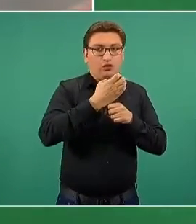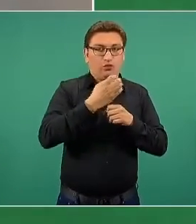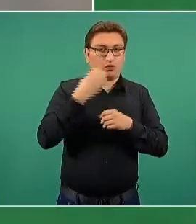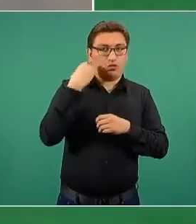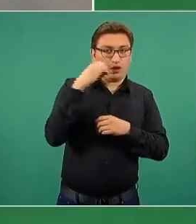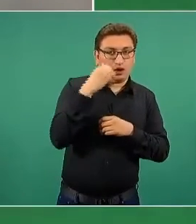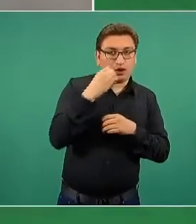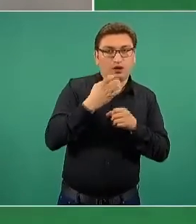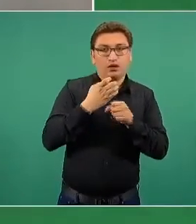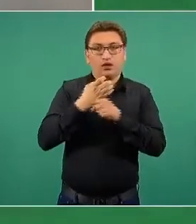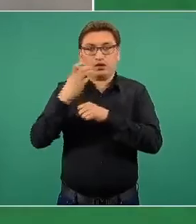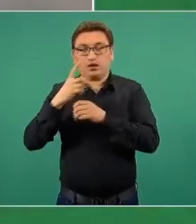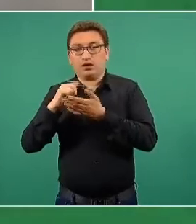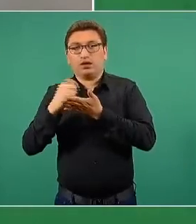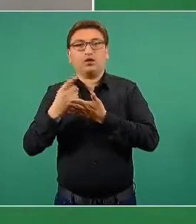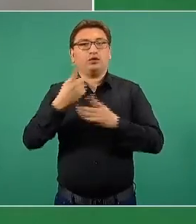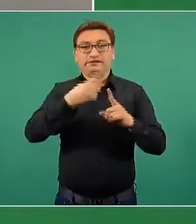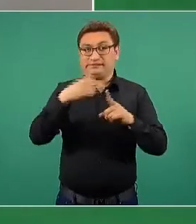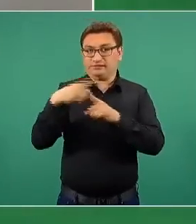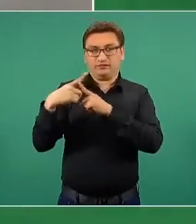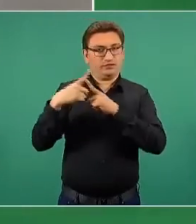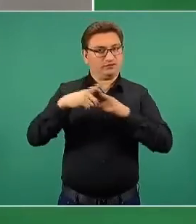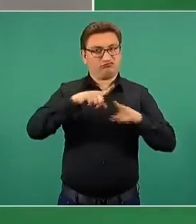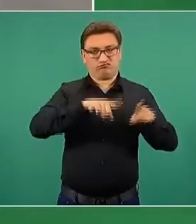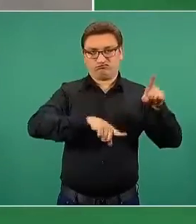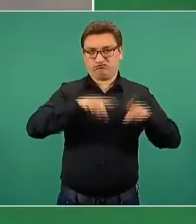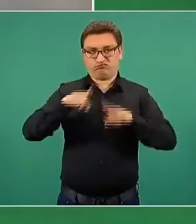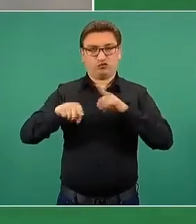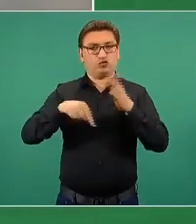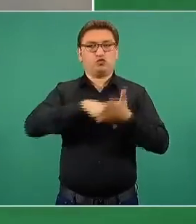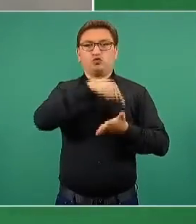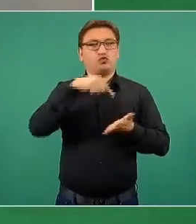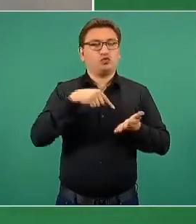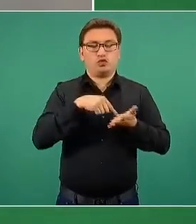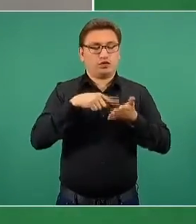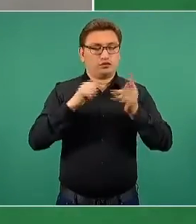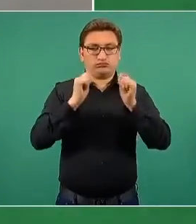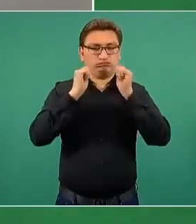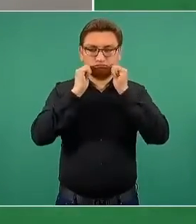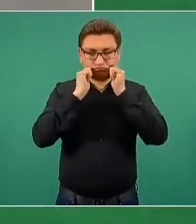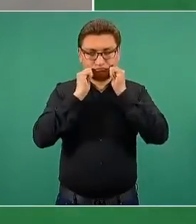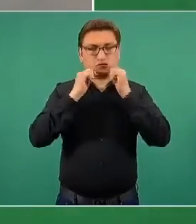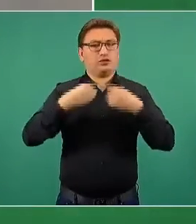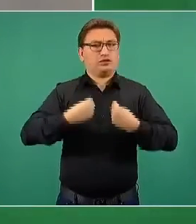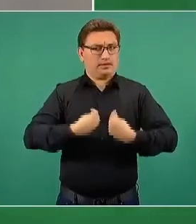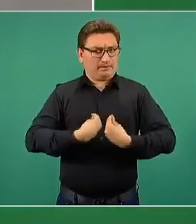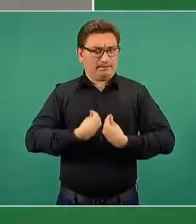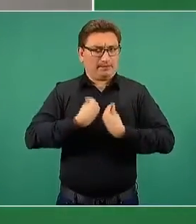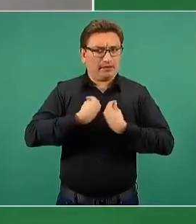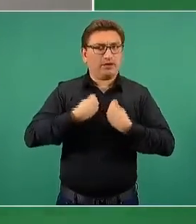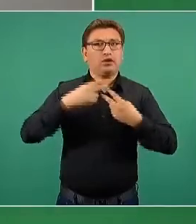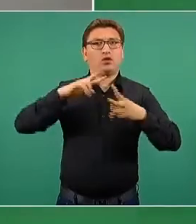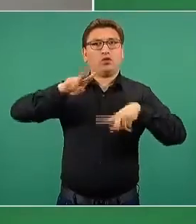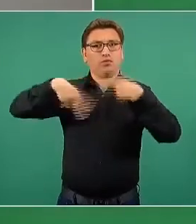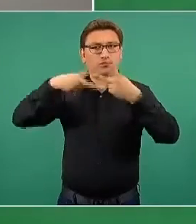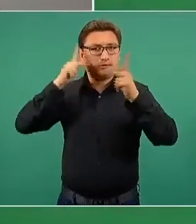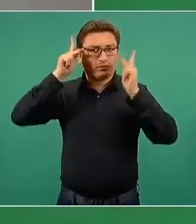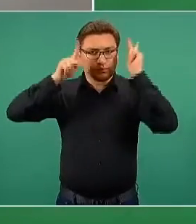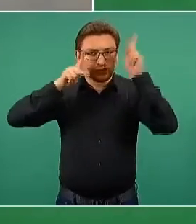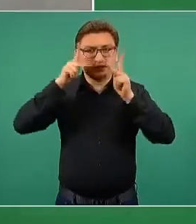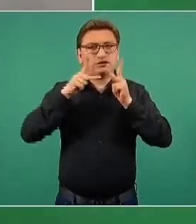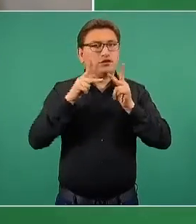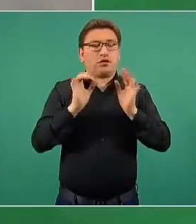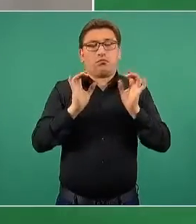o en el estado de Tamaulipas. Y en cada lugar que estemos, ya sea que vivamos o que visitemos por alguna